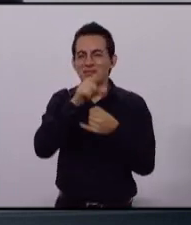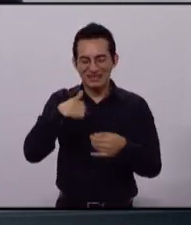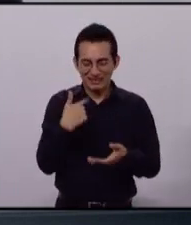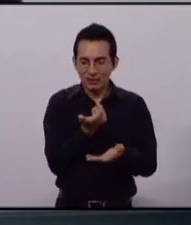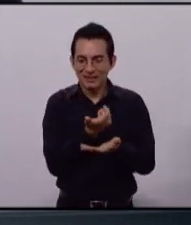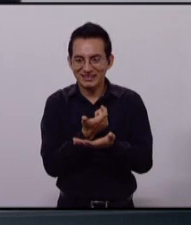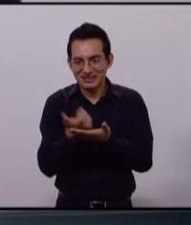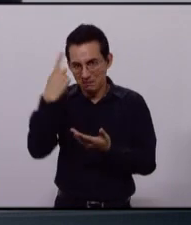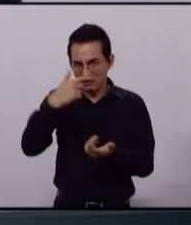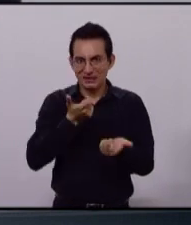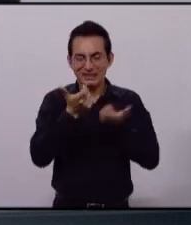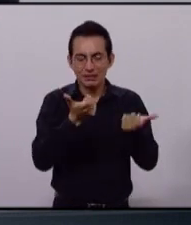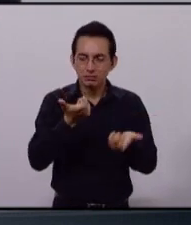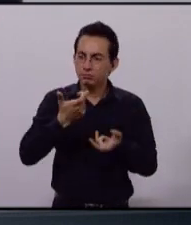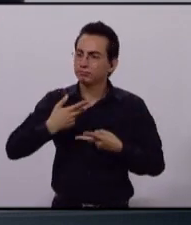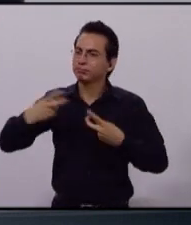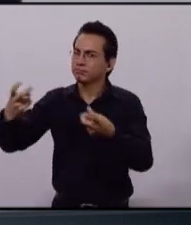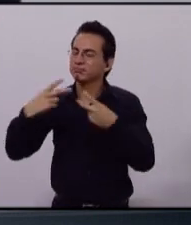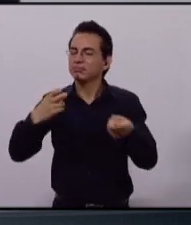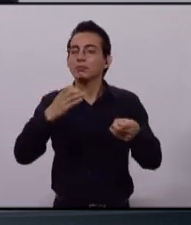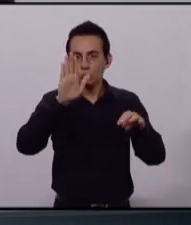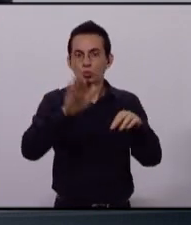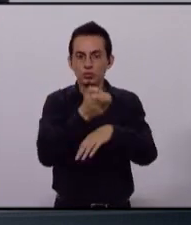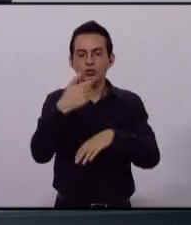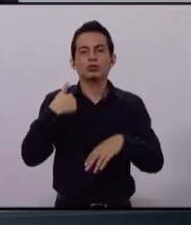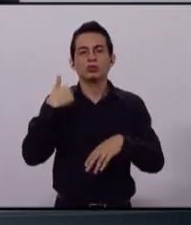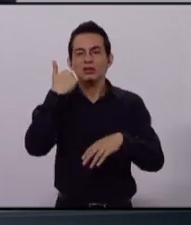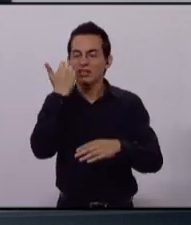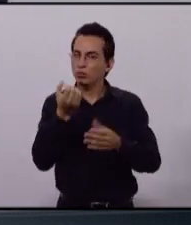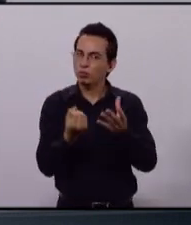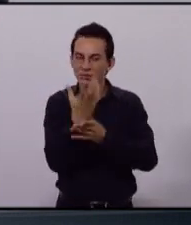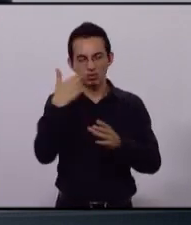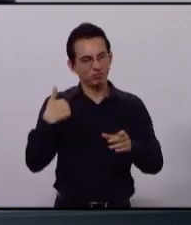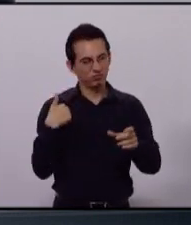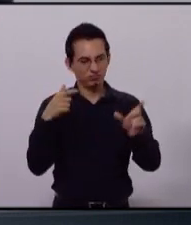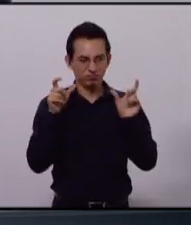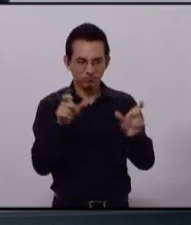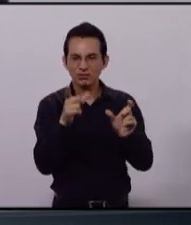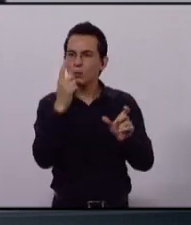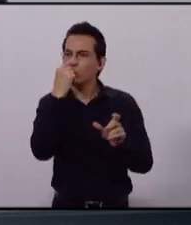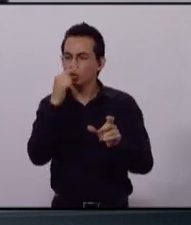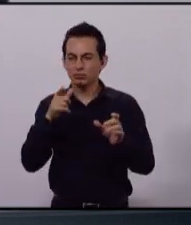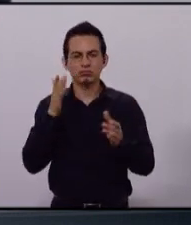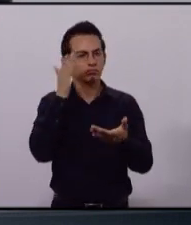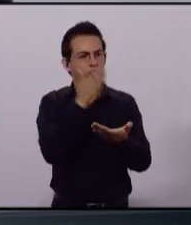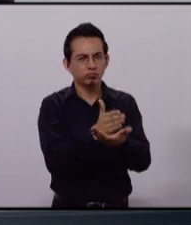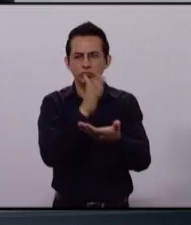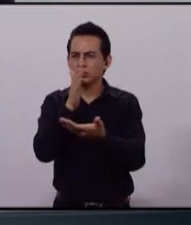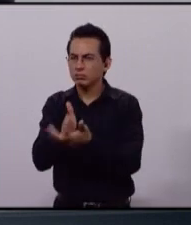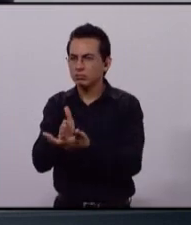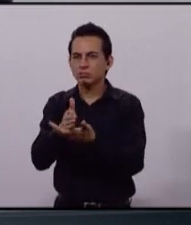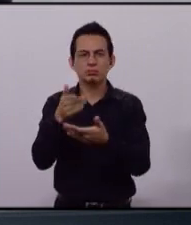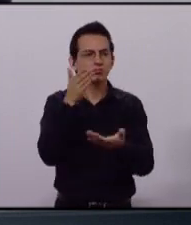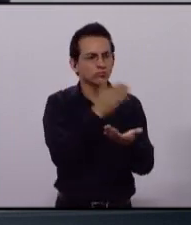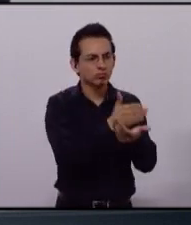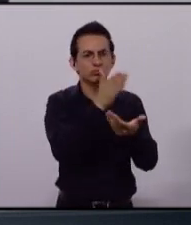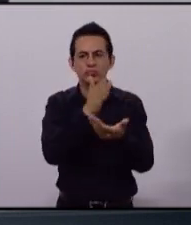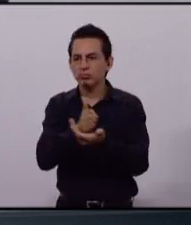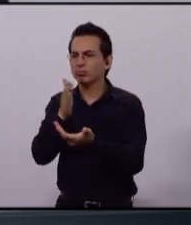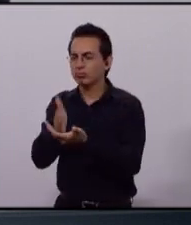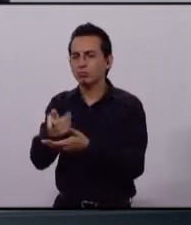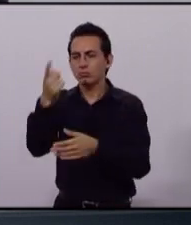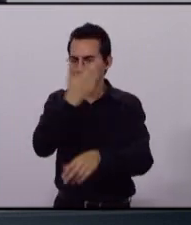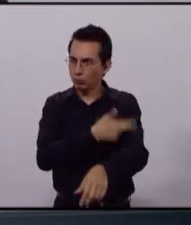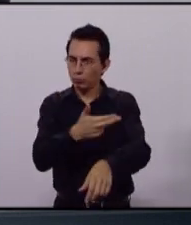empleados. Precisamente vamos a incorporar unidades móviles que vayan a tu negocio, a apoyarte, a sacar tus